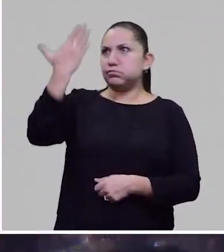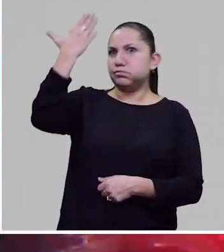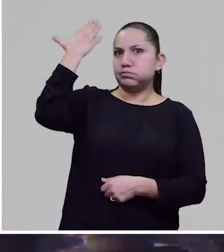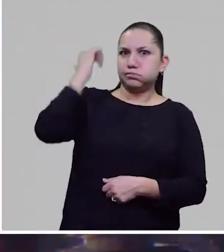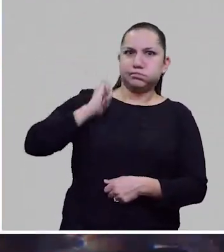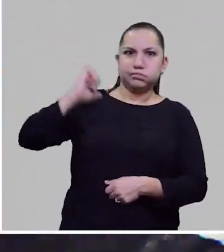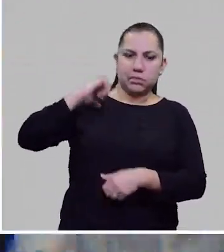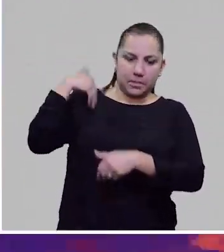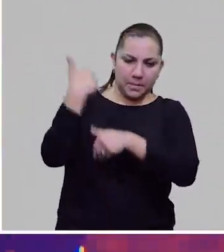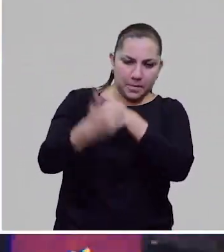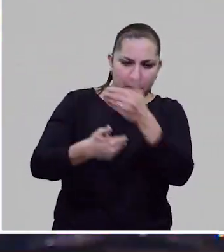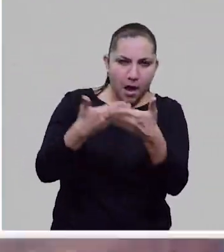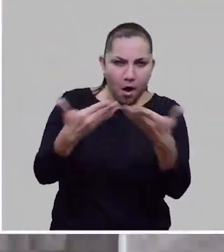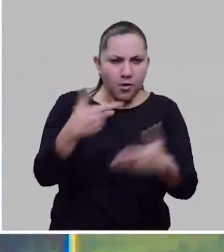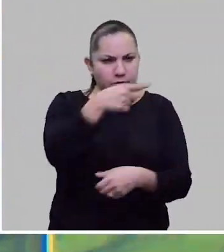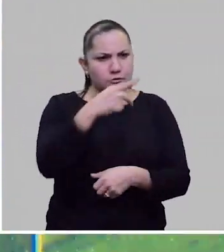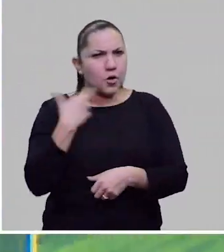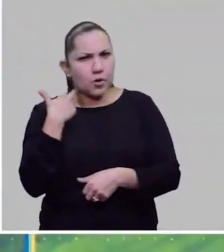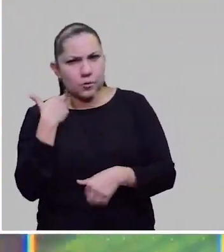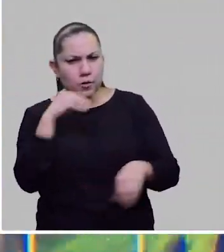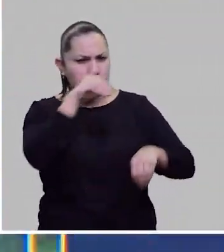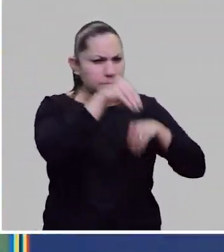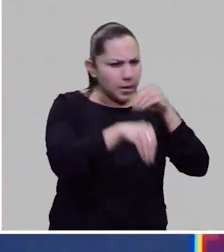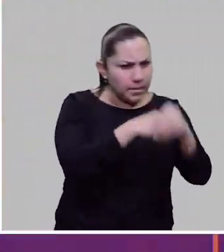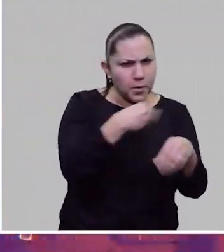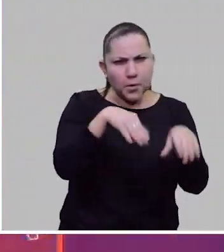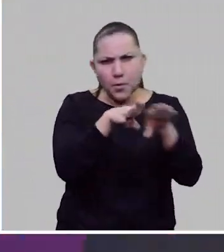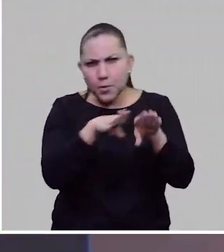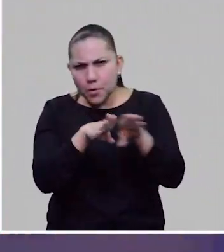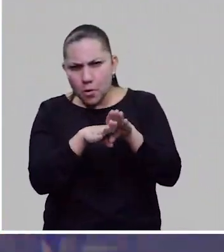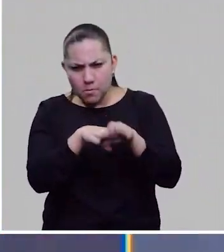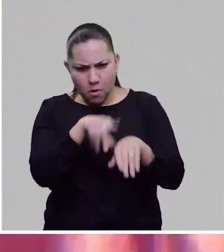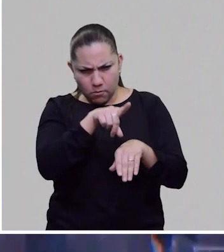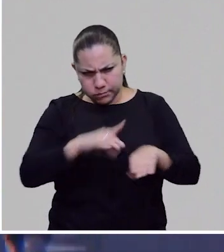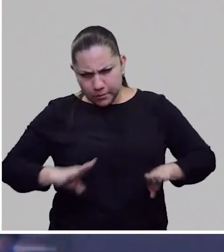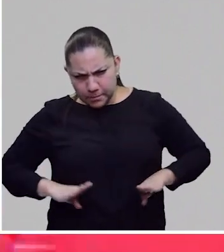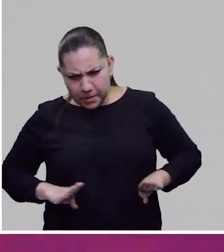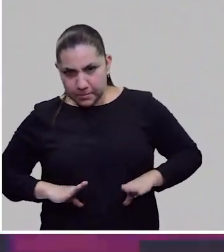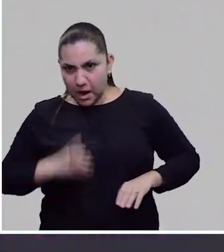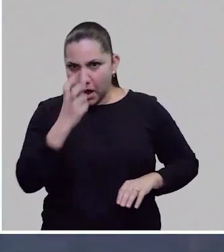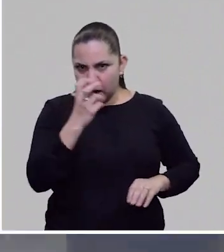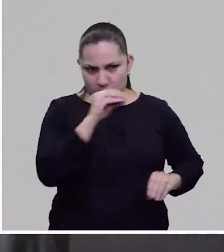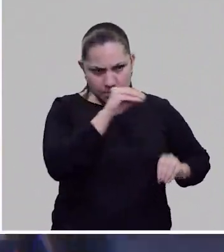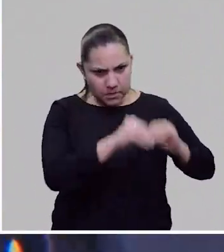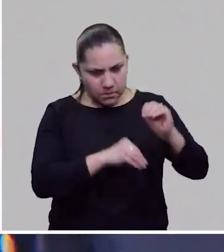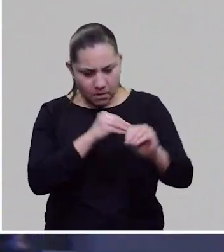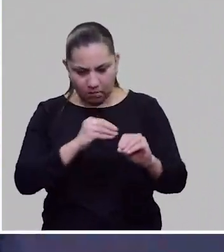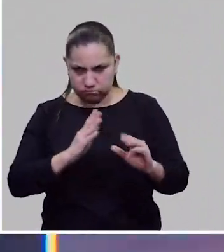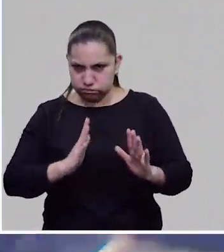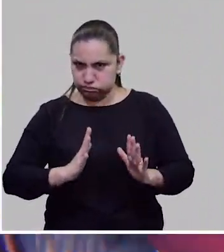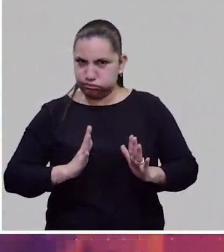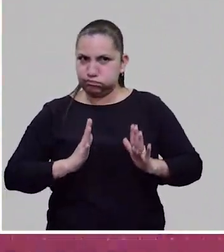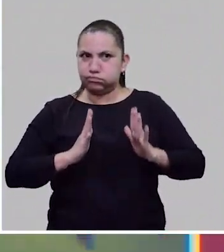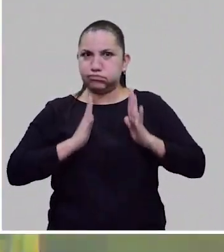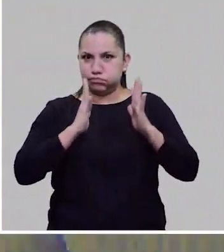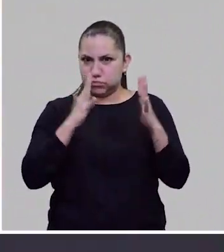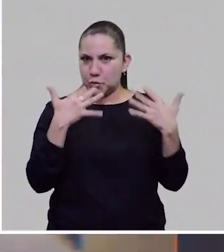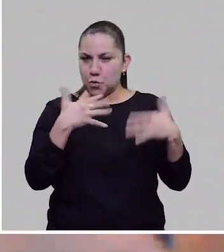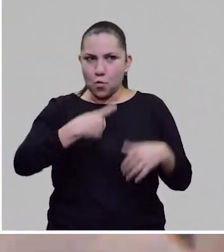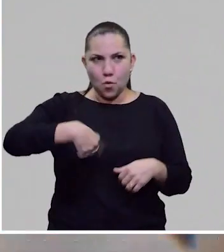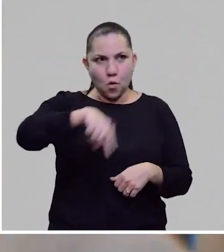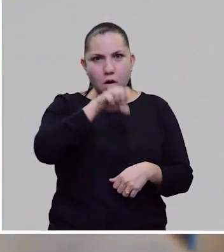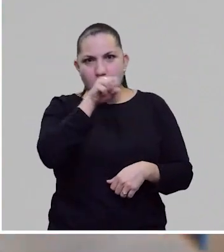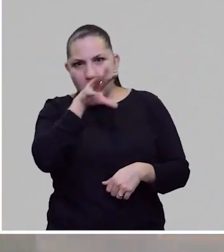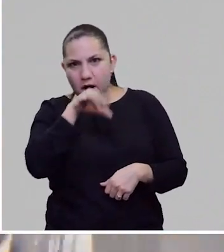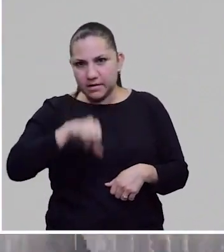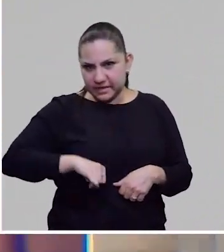antigüedad hasta la fecha y el motivo de que cada paso hacia su realización nos parezca tan fascinante. ¿Qué tipo de relaciones afectivas